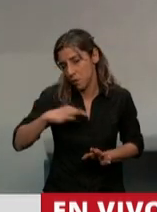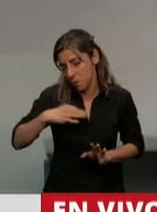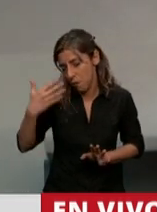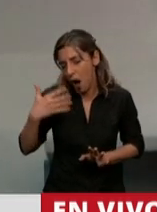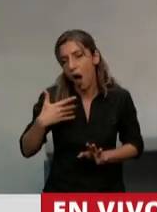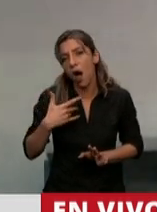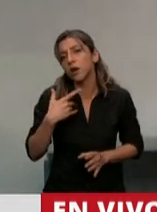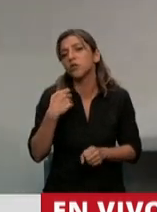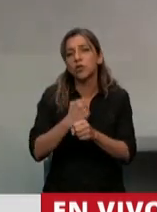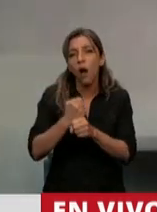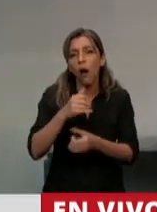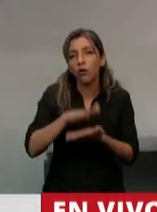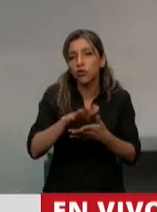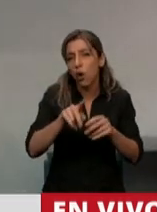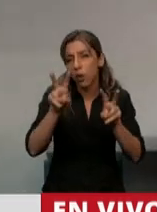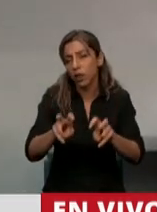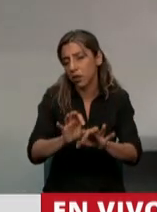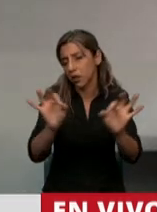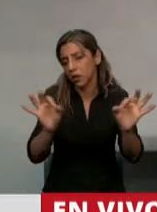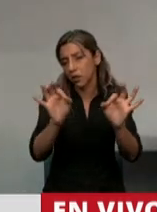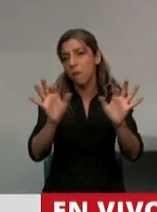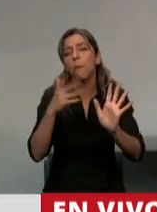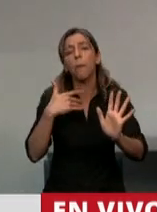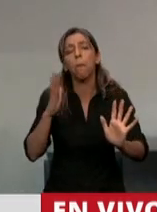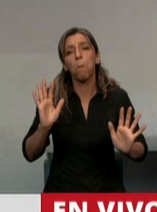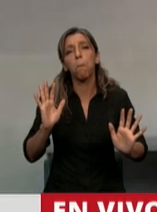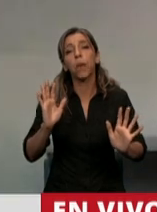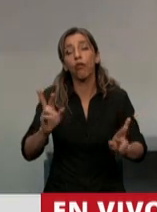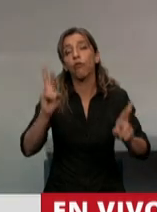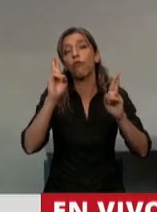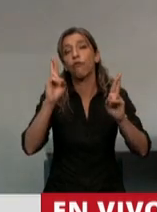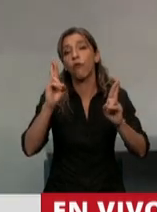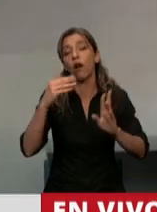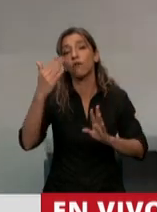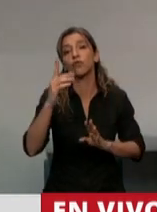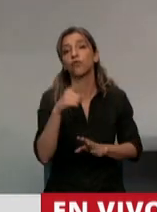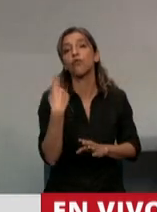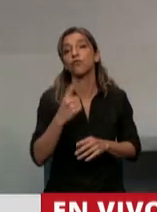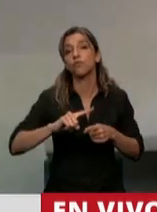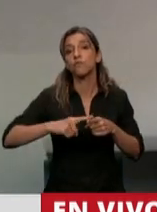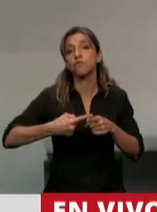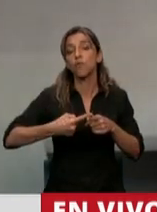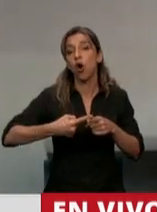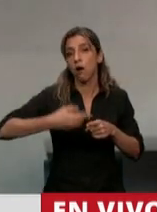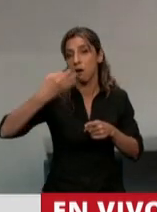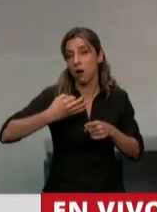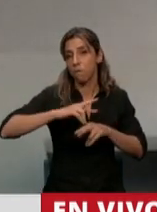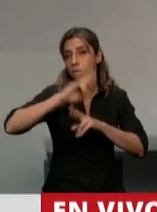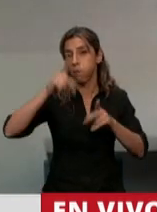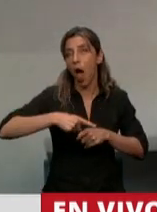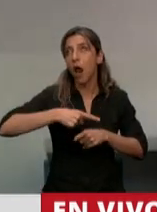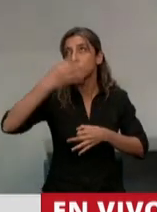hizo a este respecto, cuando logremos armonizar una política que realmente pueda